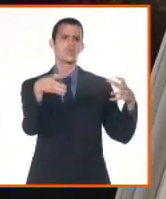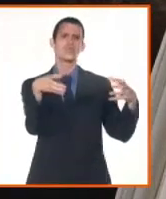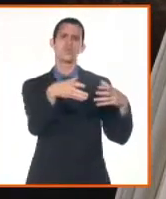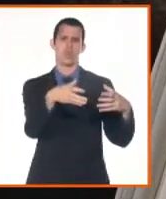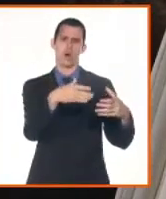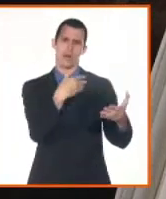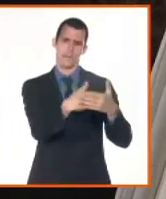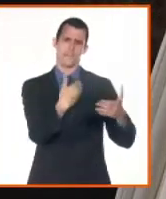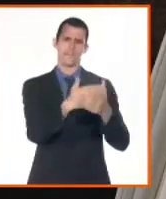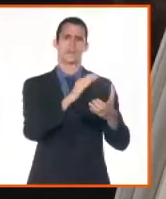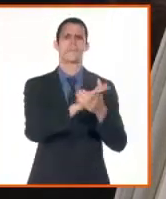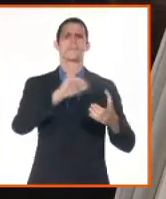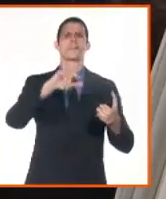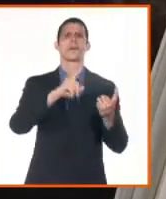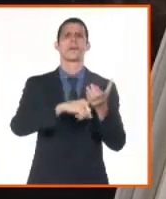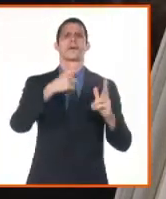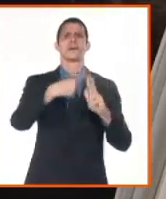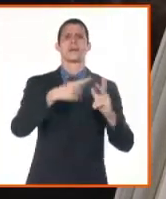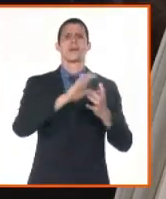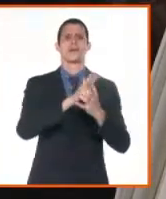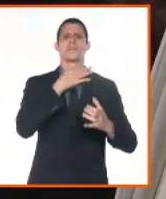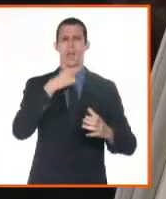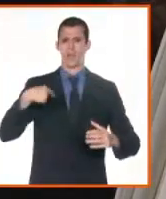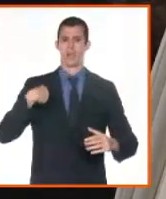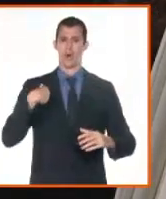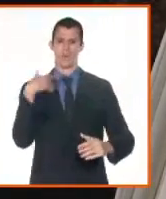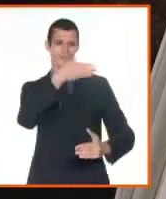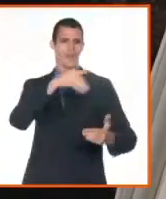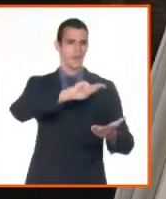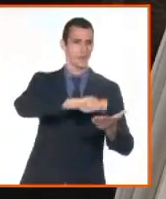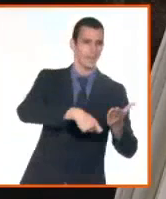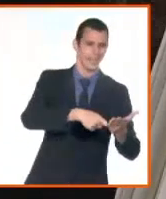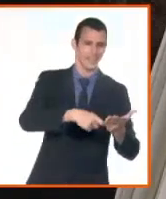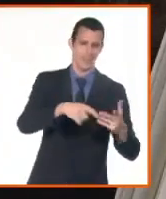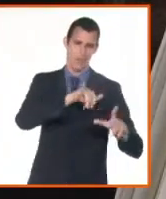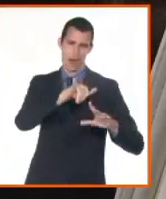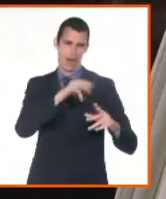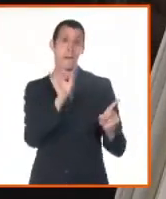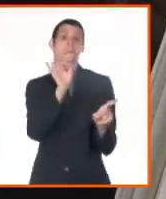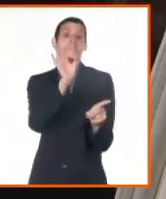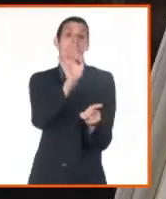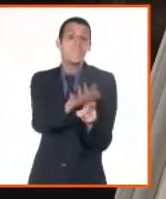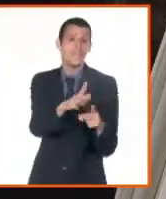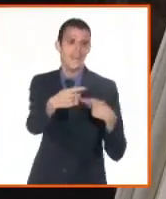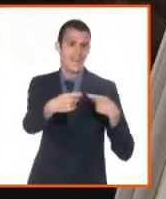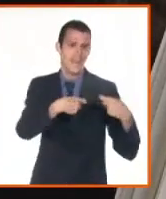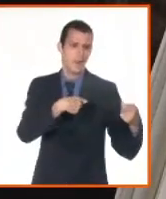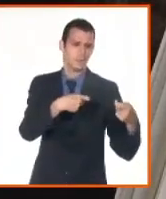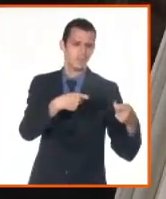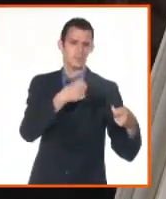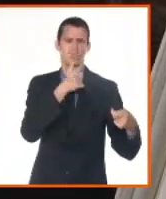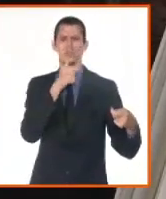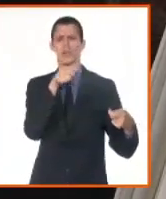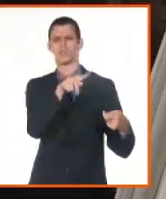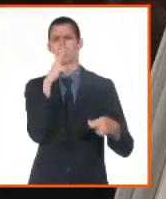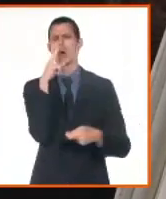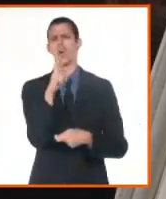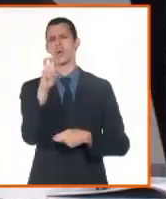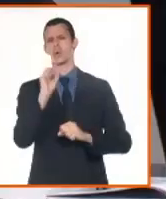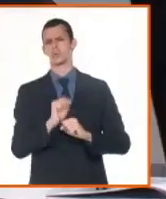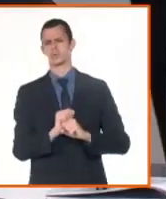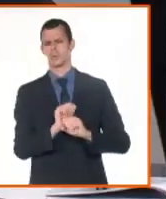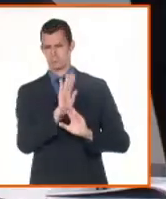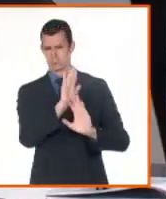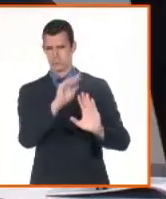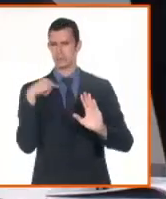financiero del año anterior de esa MIPIME, si realmente tiene solvencia para enfrentar un proceso de este tipo, eso se puede hacer a través del registro mercantil. Se puede